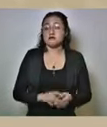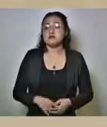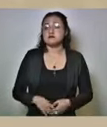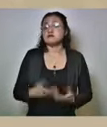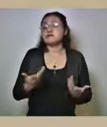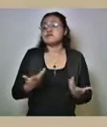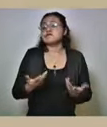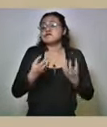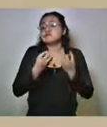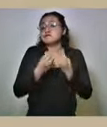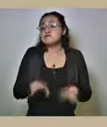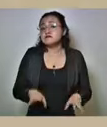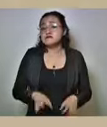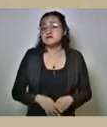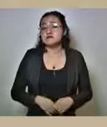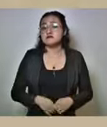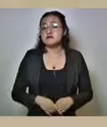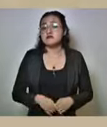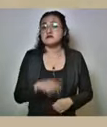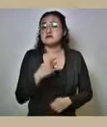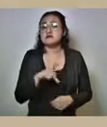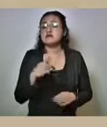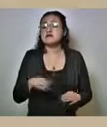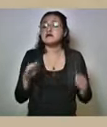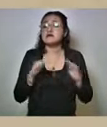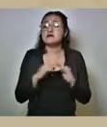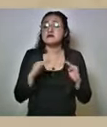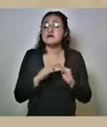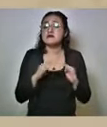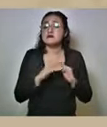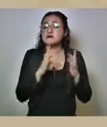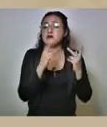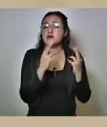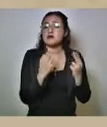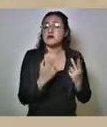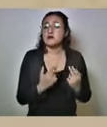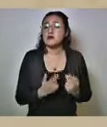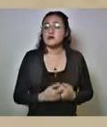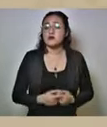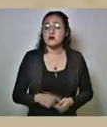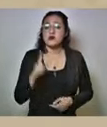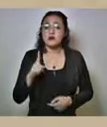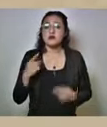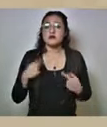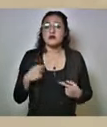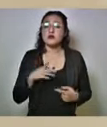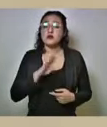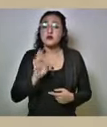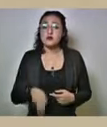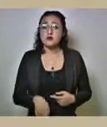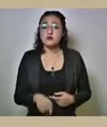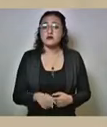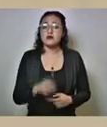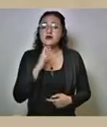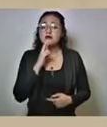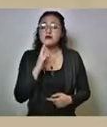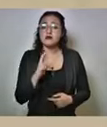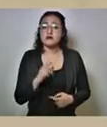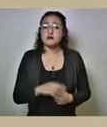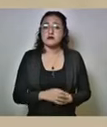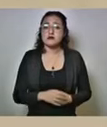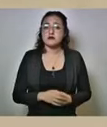pues la mayor parte de sus viviendas también hubo una persona muerta de acuerdo a los reportes